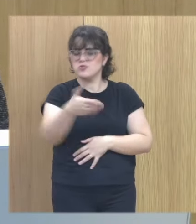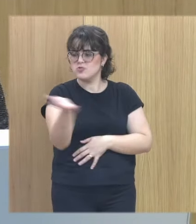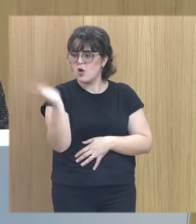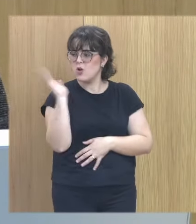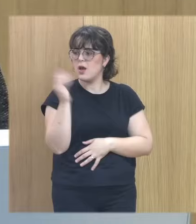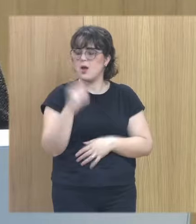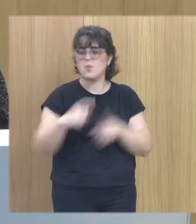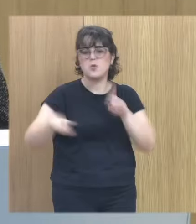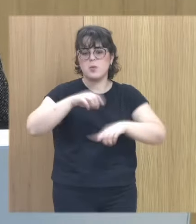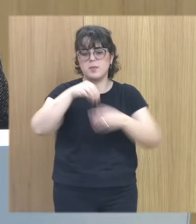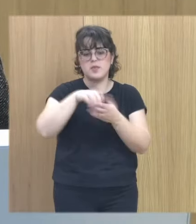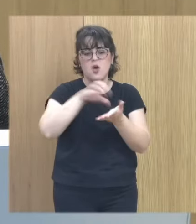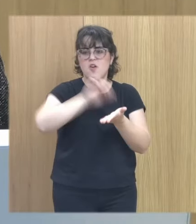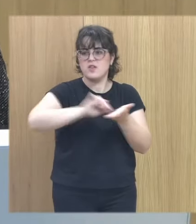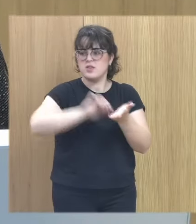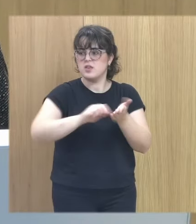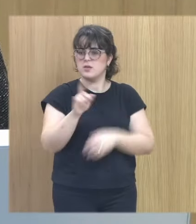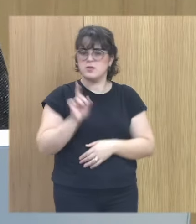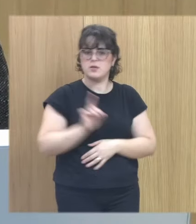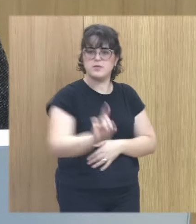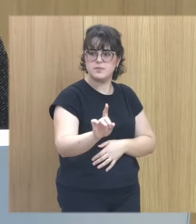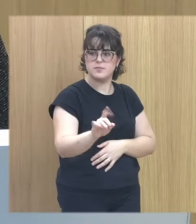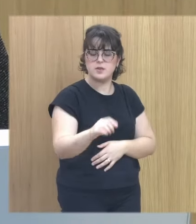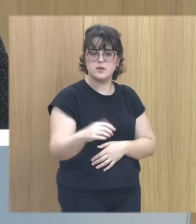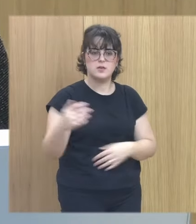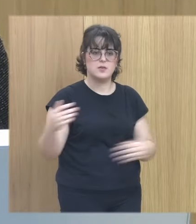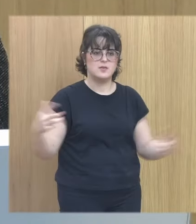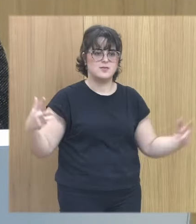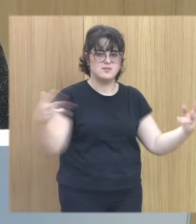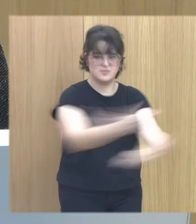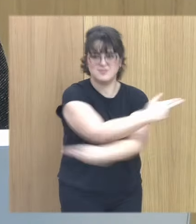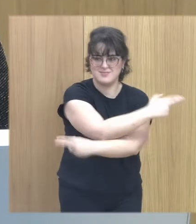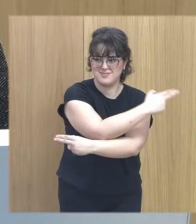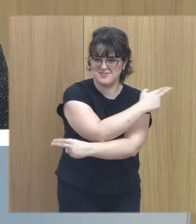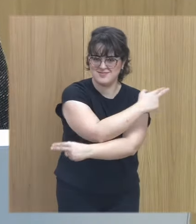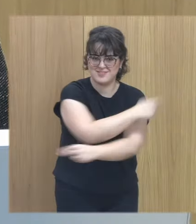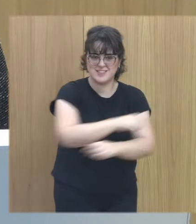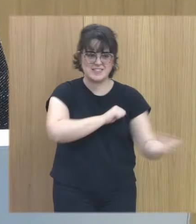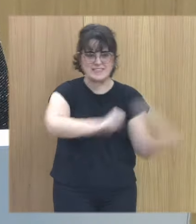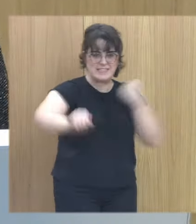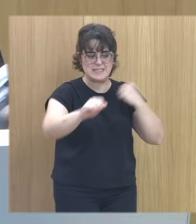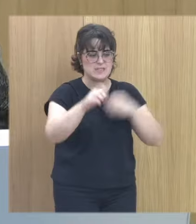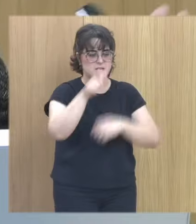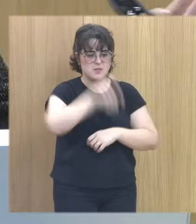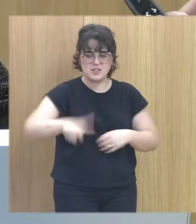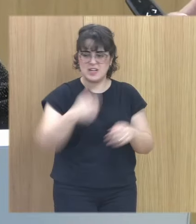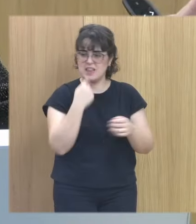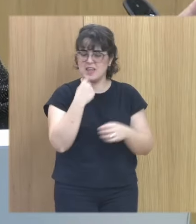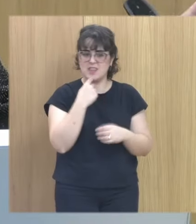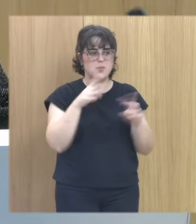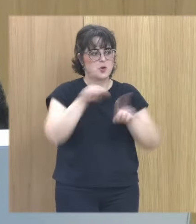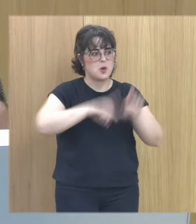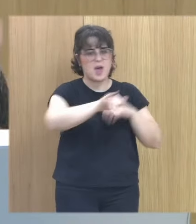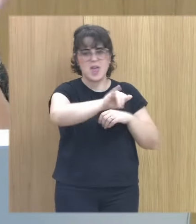hay un conflicto en una oficina por ejemplo que uno entra en la oficina y puede cortar así el aire con un cuchillo y todo el mundo sabe que hay un problema pero nadie habla de